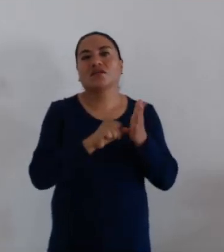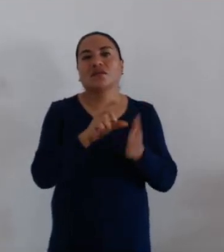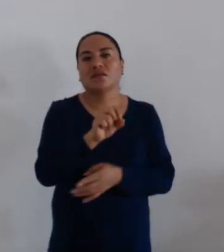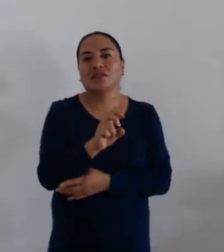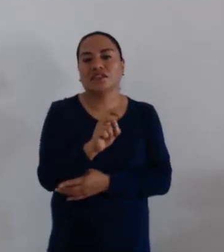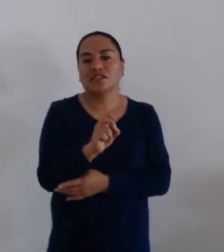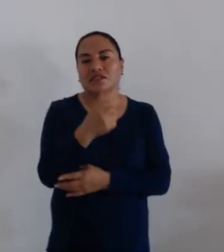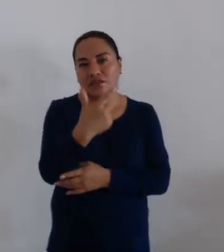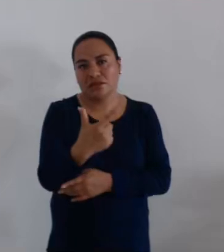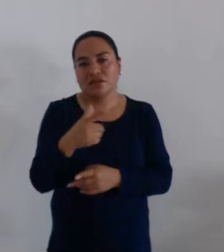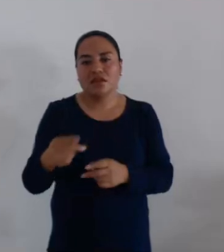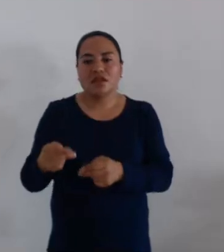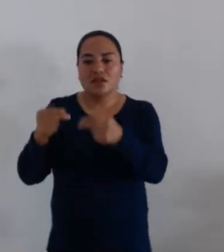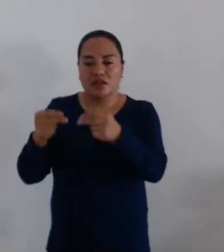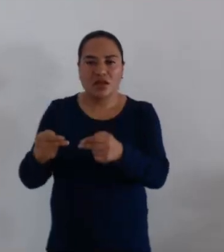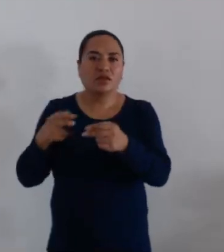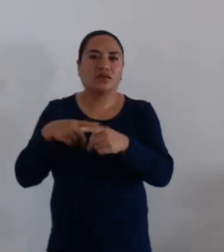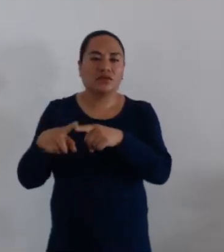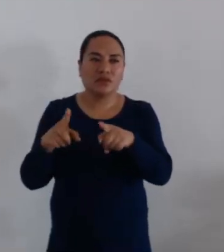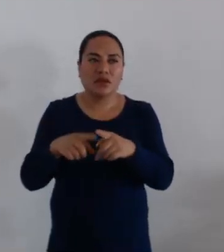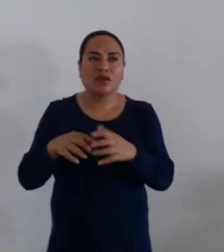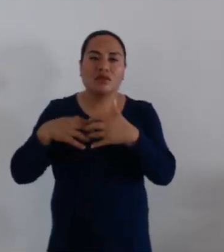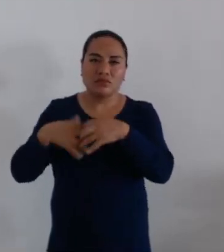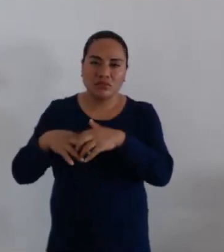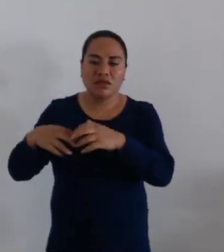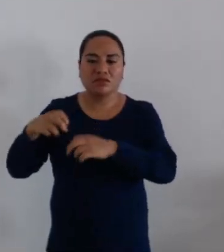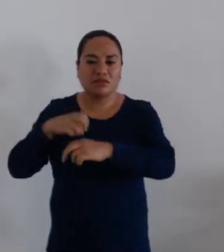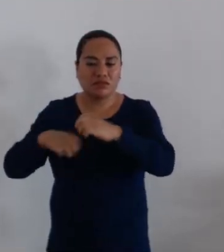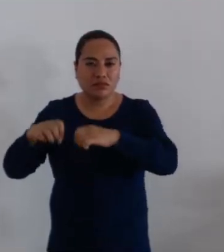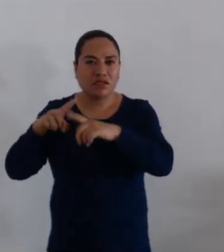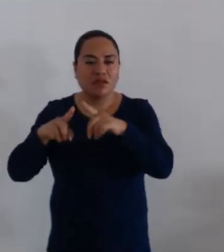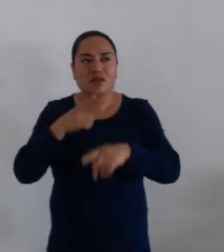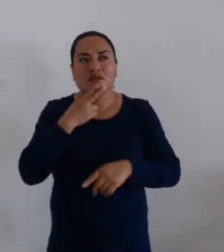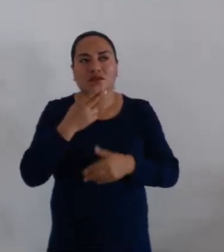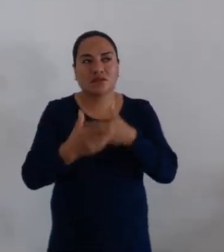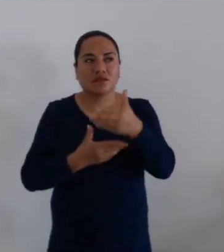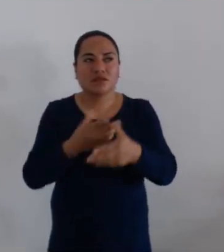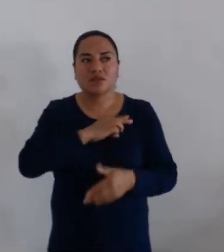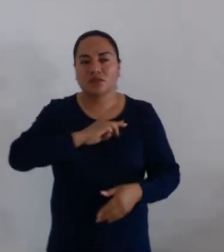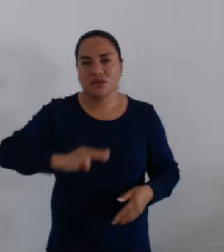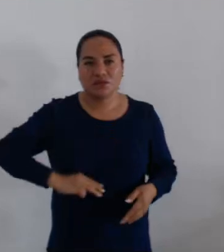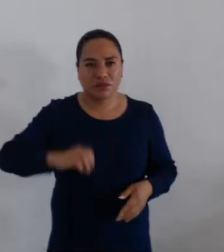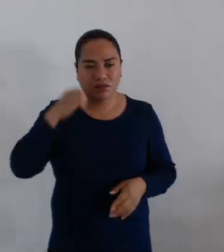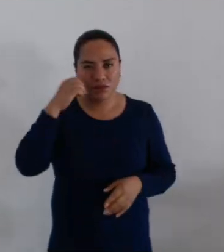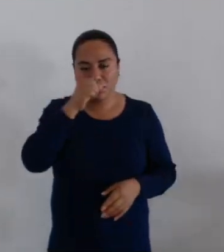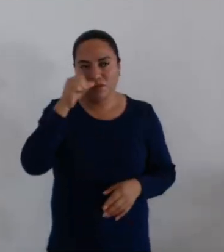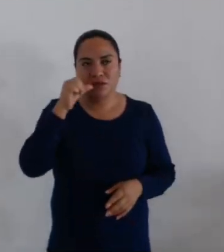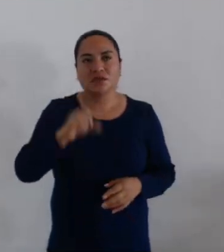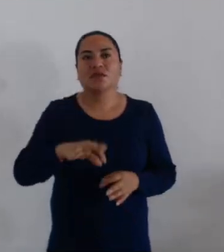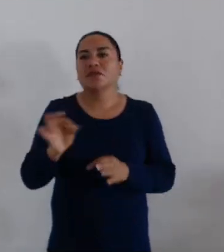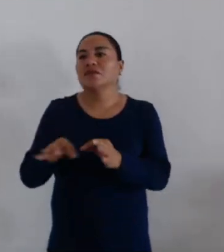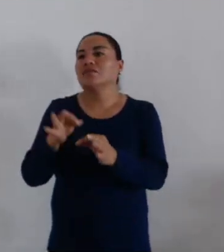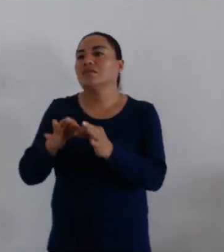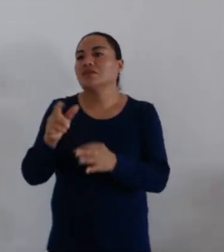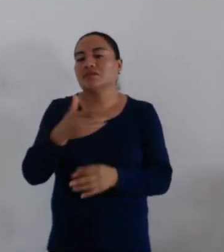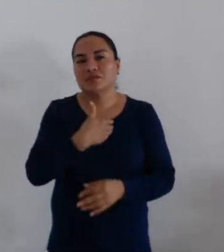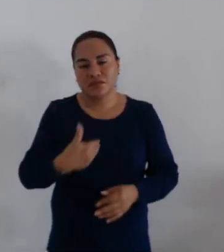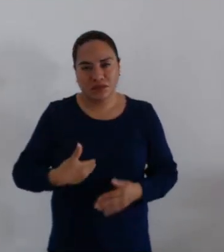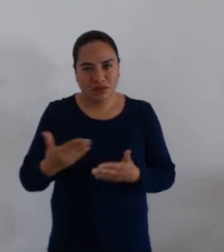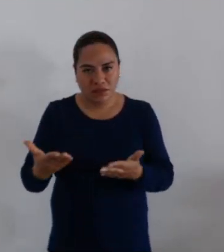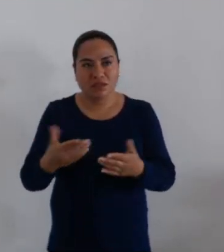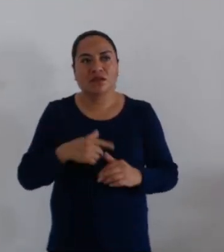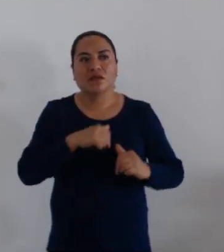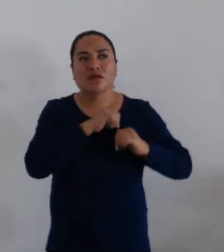reglamento de establecimientos comerciales, industriales y de servicios del municipio de Oaxaca de Juárez. Es cuanto, señor presidente,